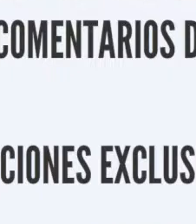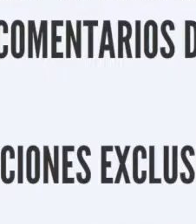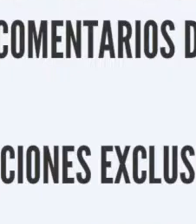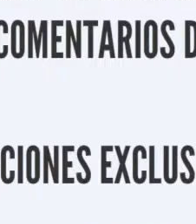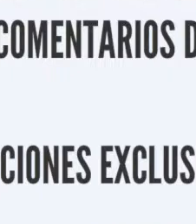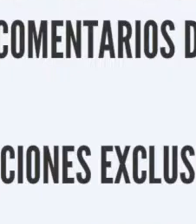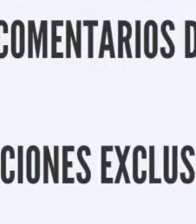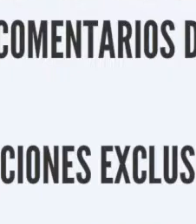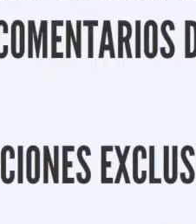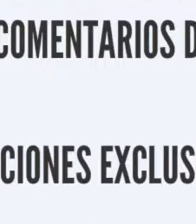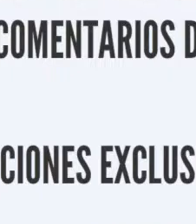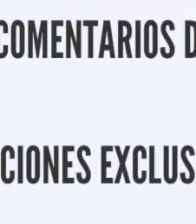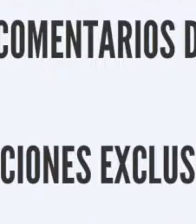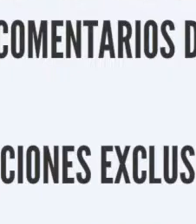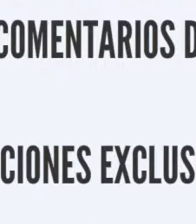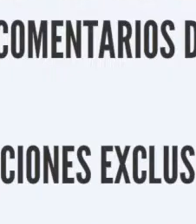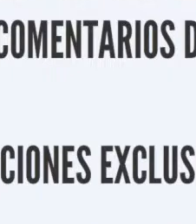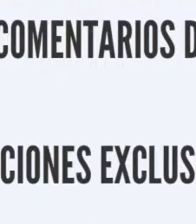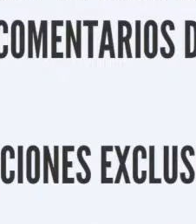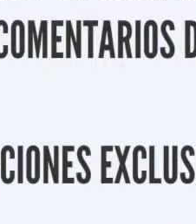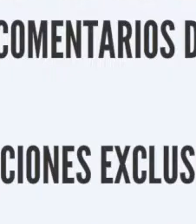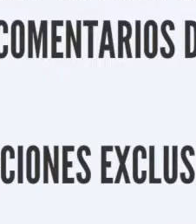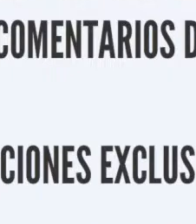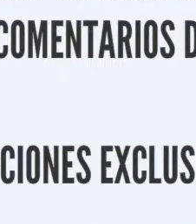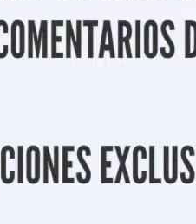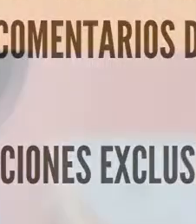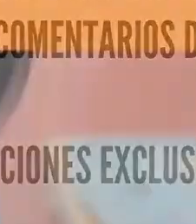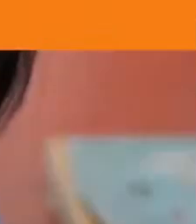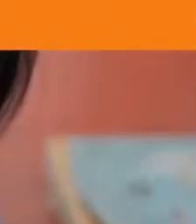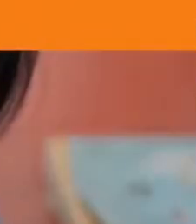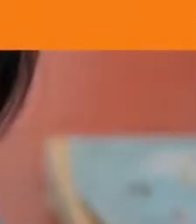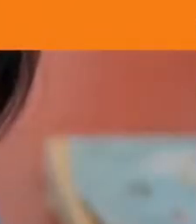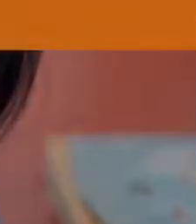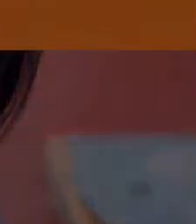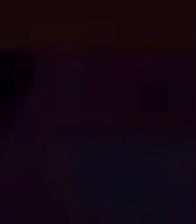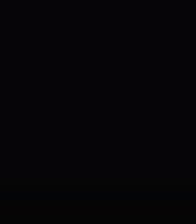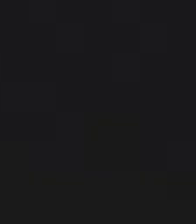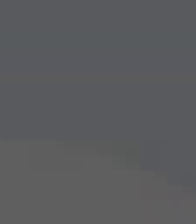opciones Y tercero Dejar tu correo